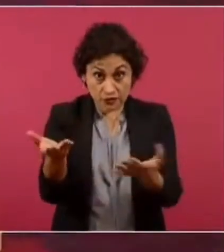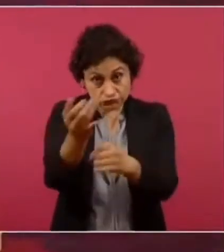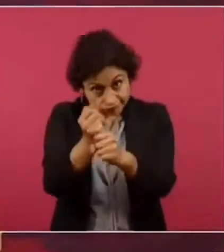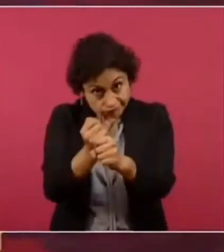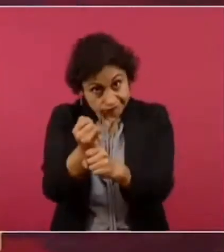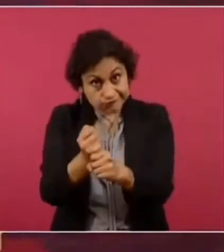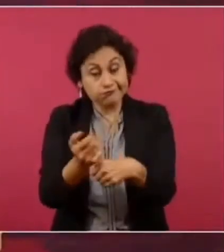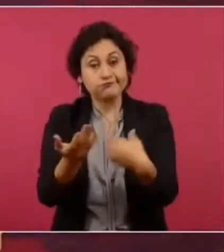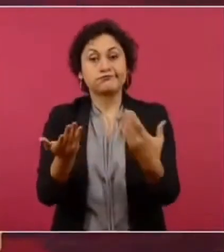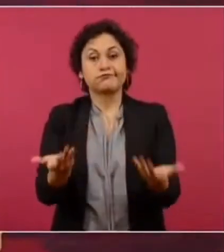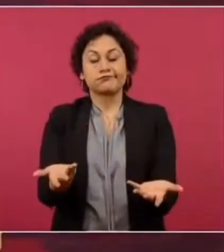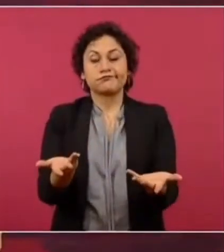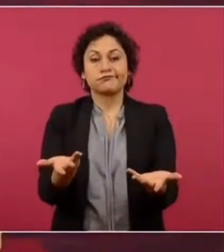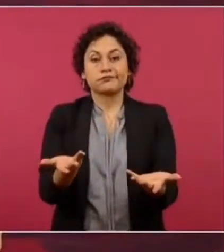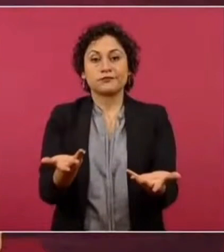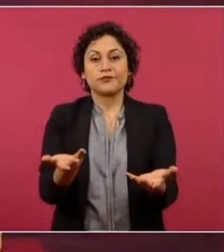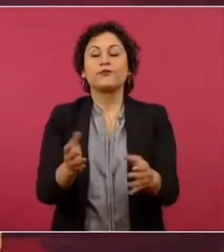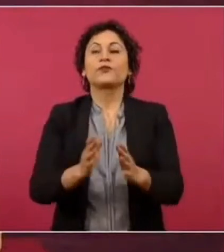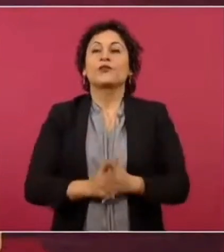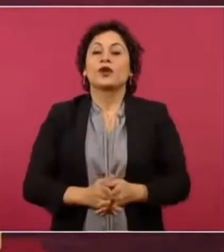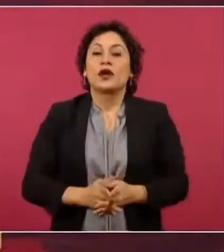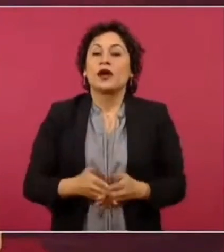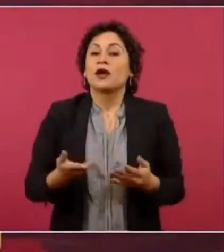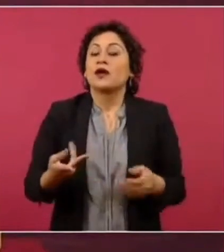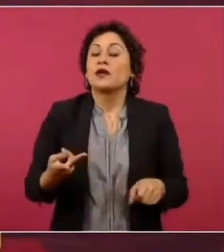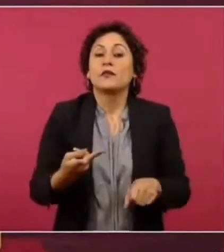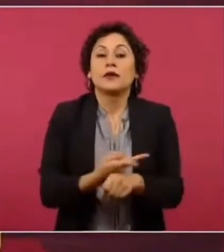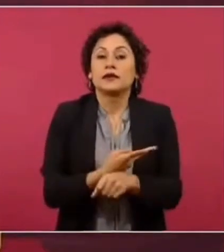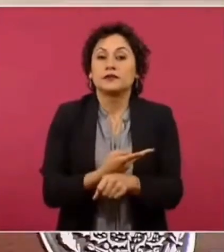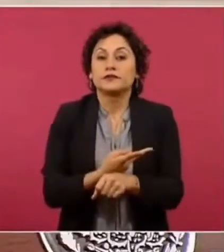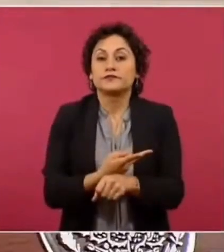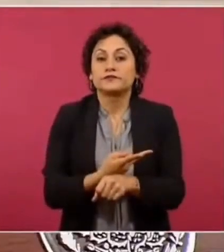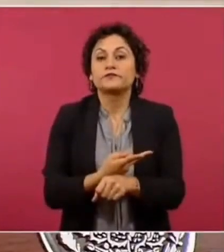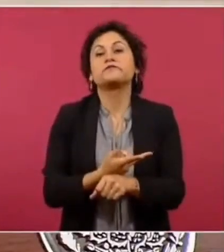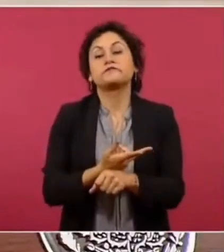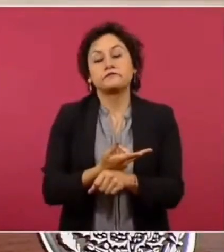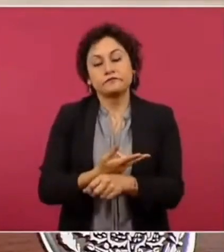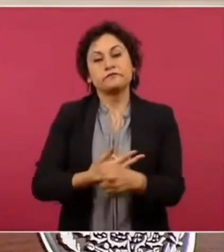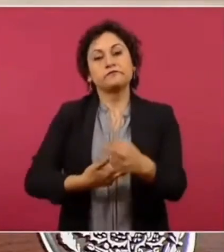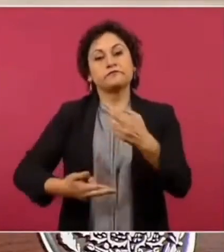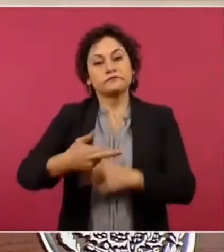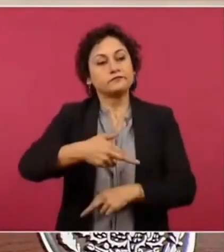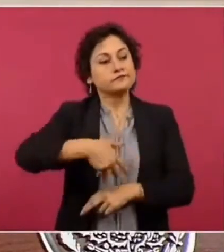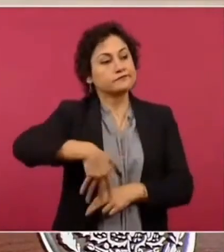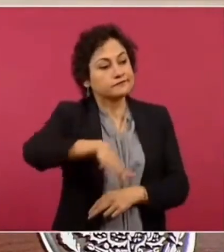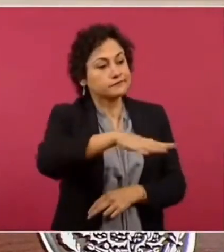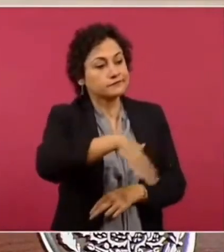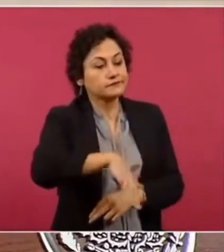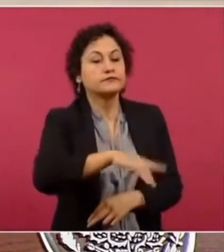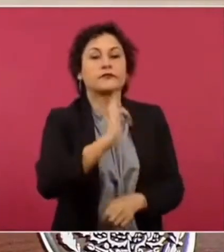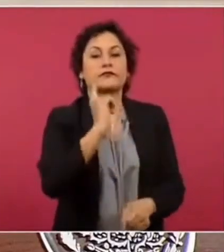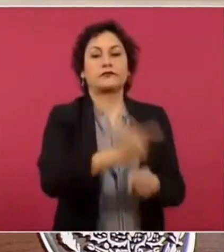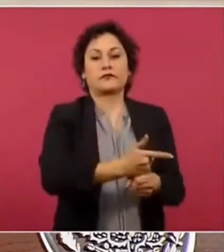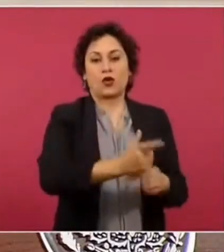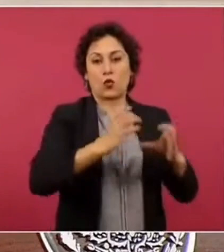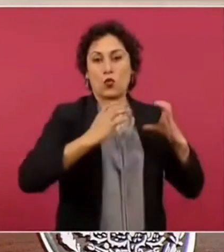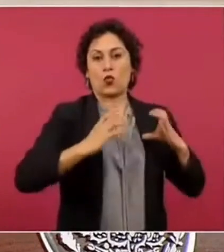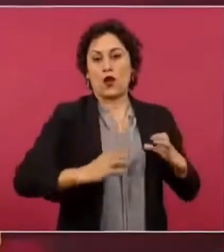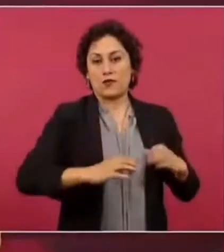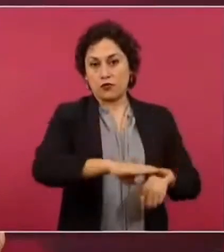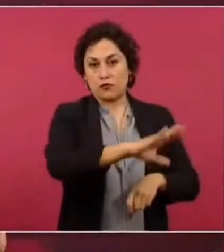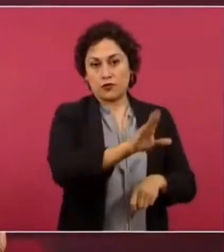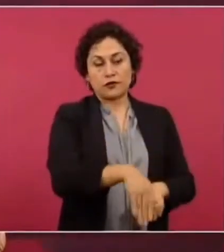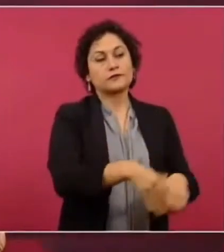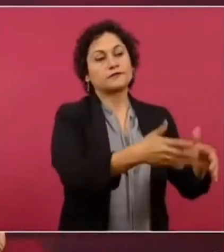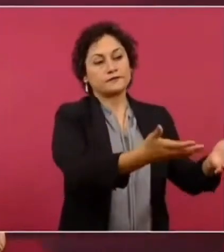¿qué sucedió? Aparecieron los cuerpos y no salió